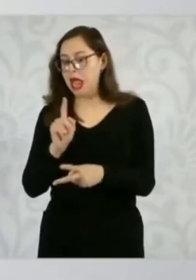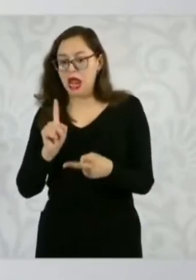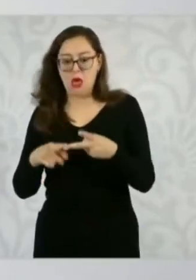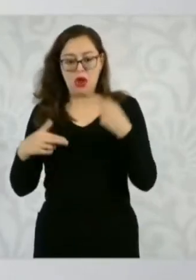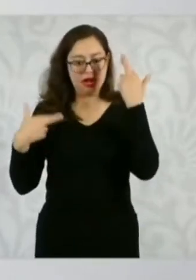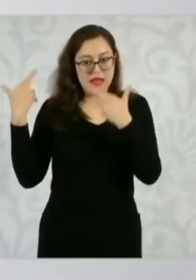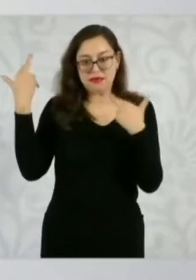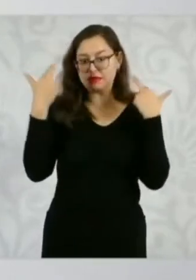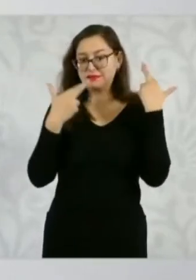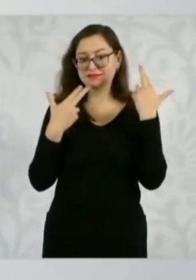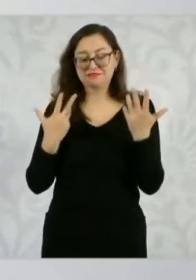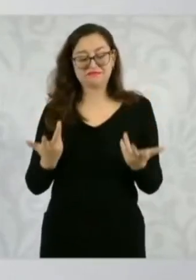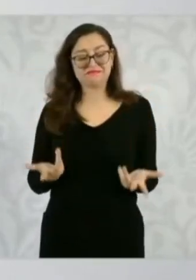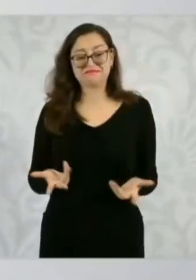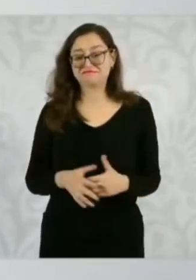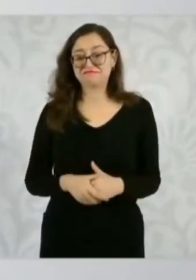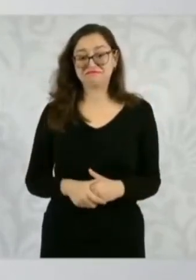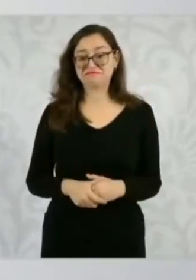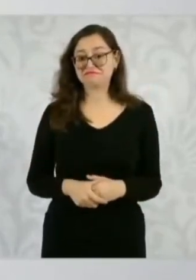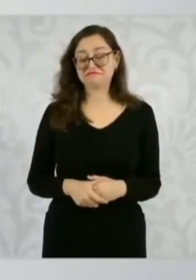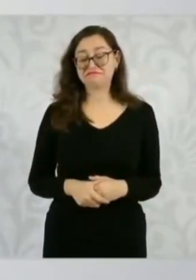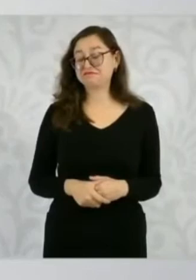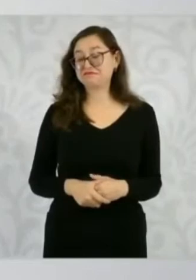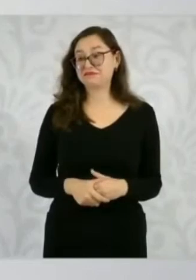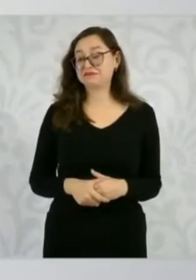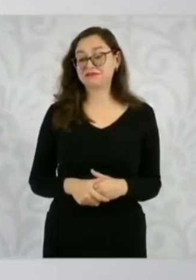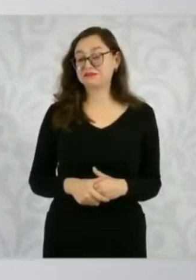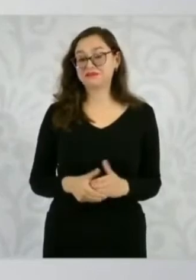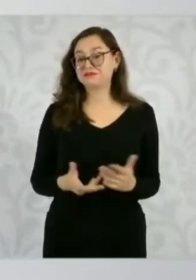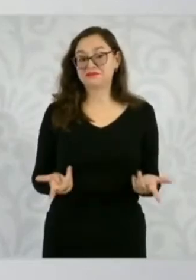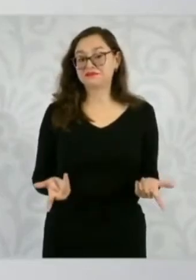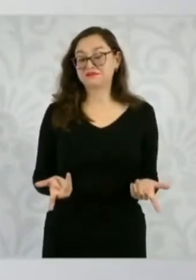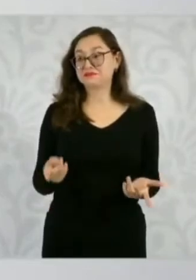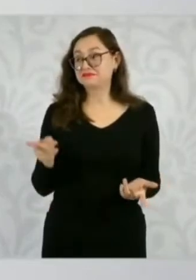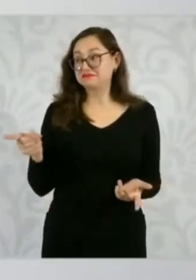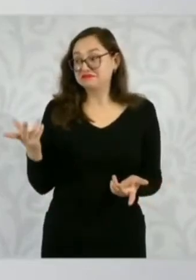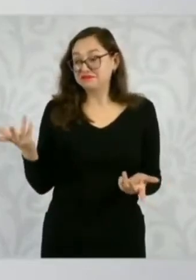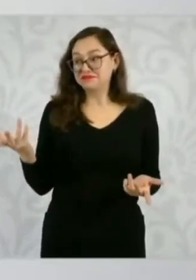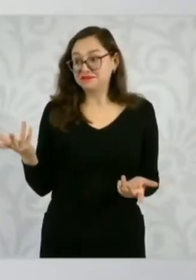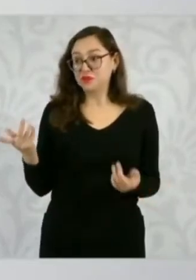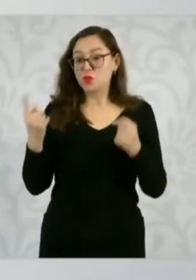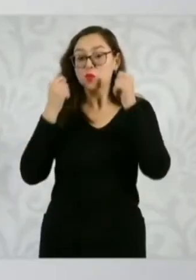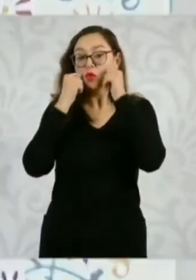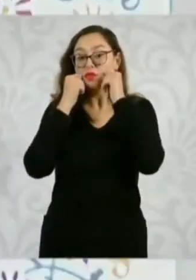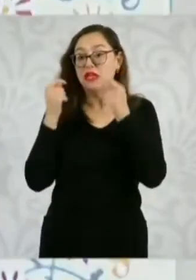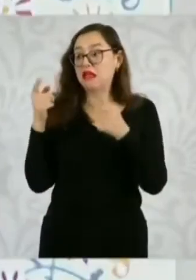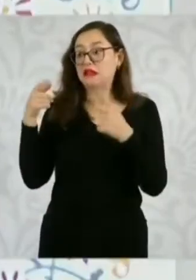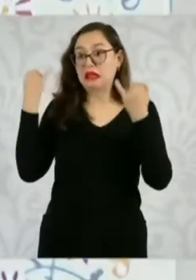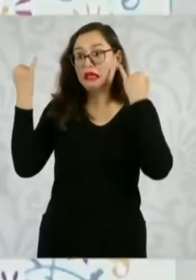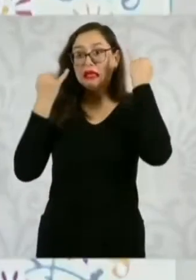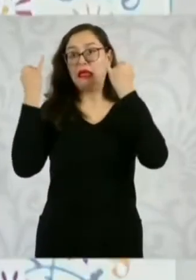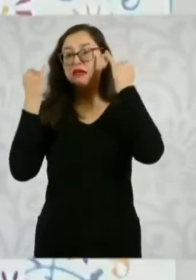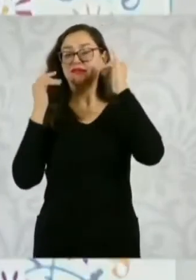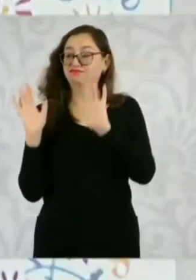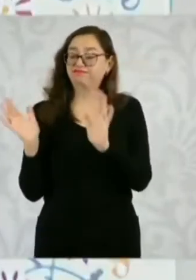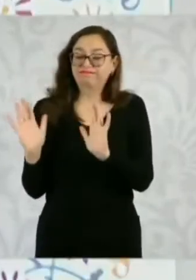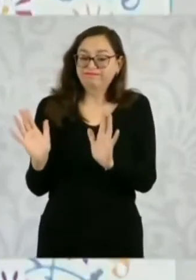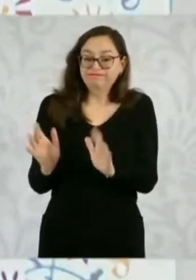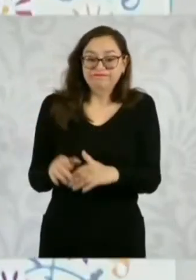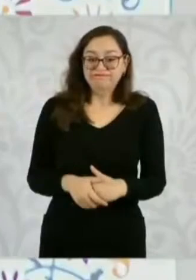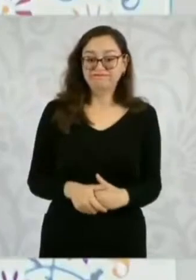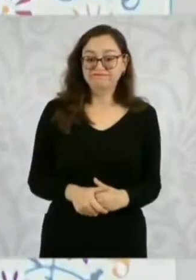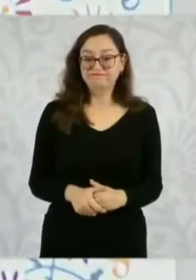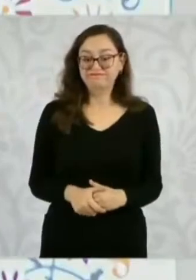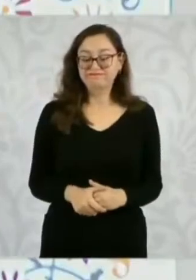que ocho ministros puedan poner sobre la mesa para parar esa reforma. Entonces, la